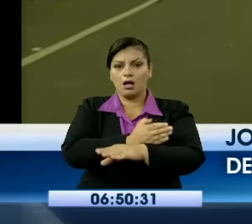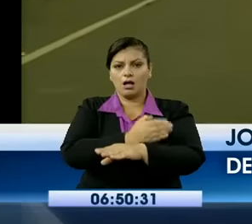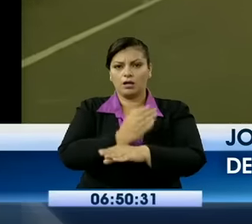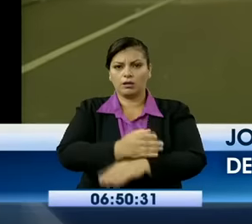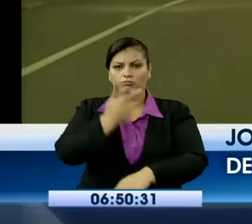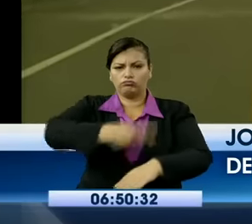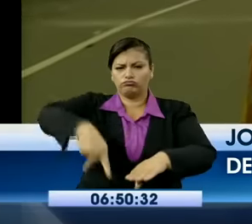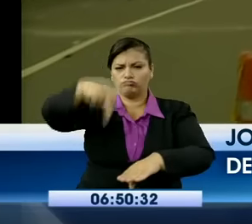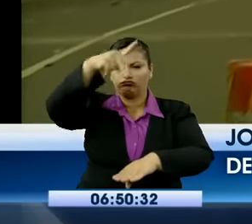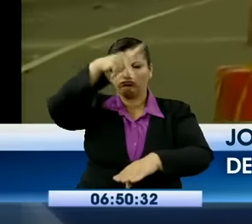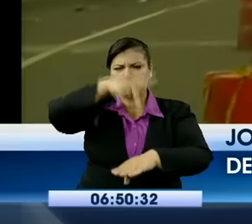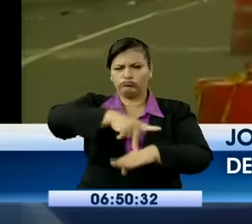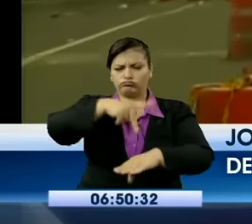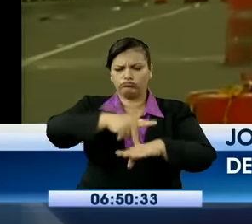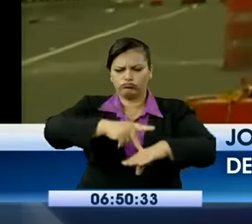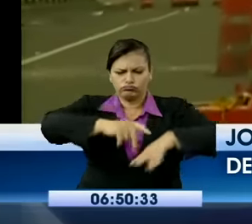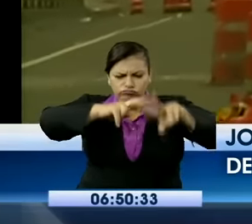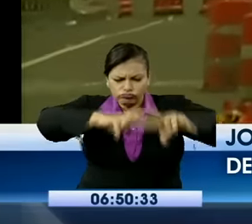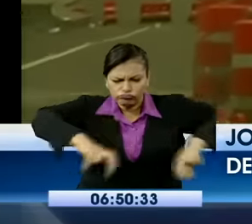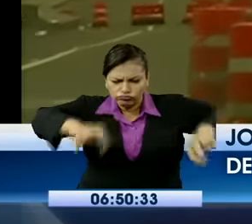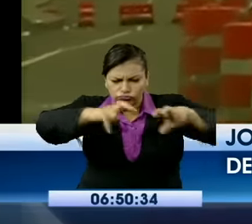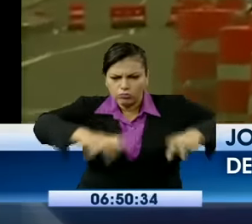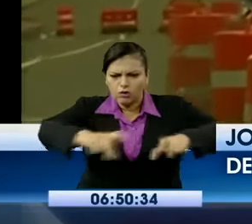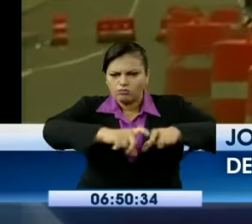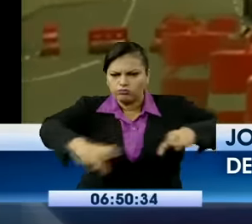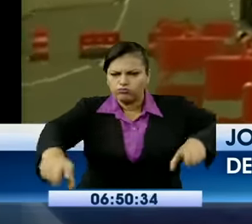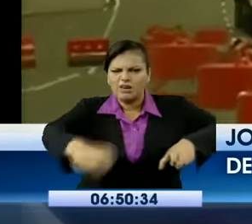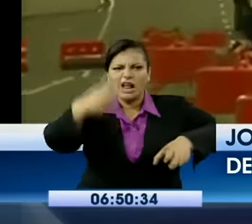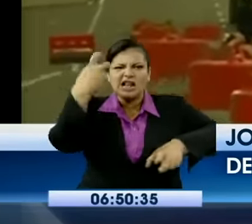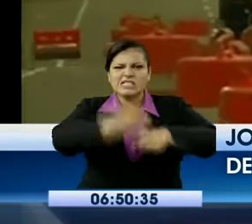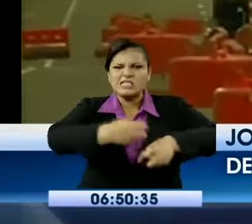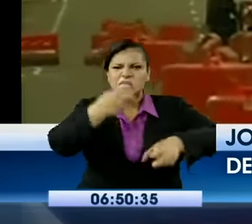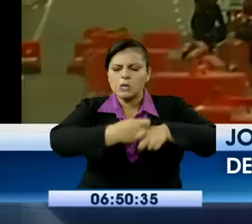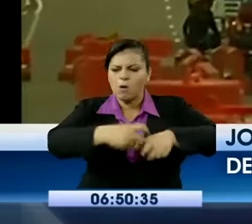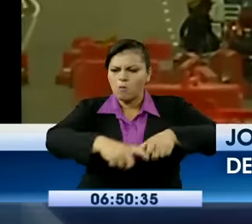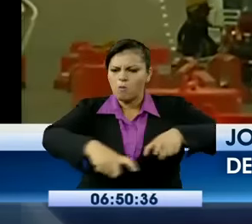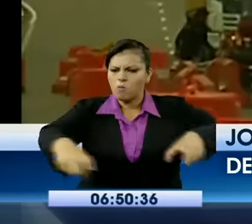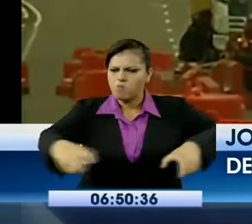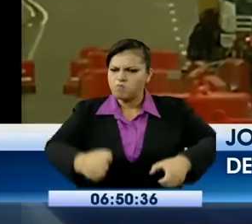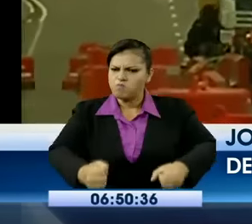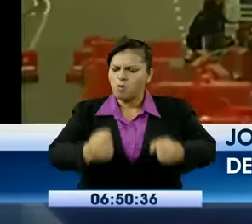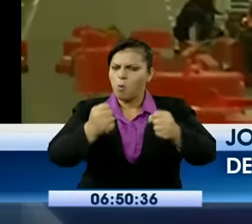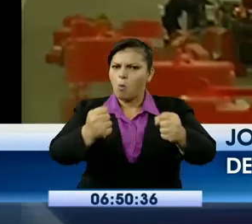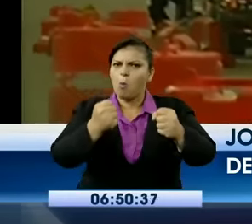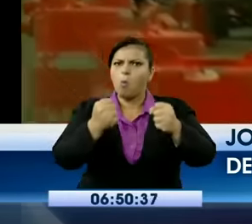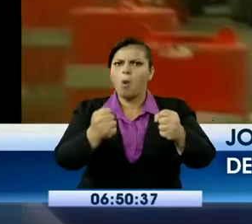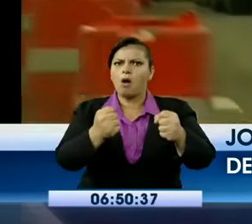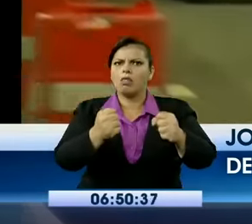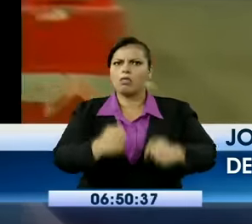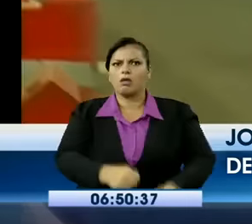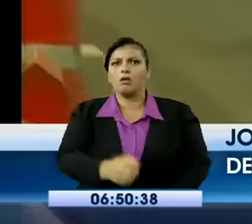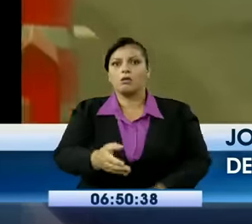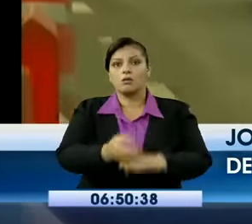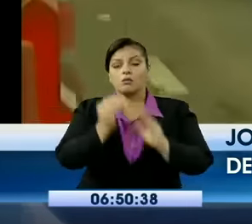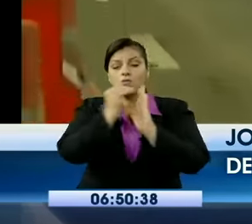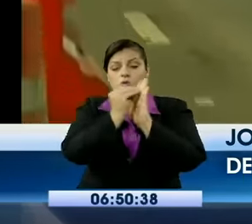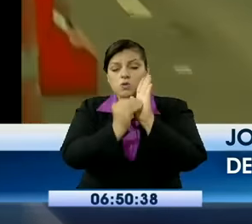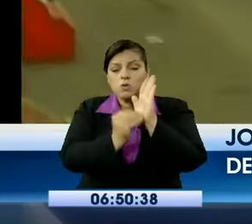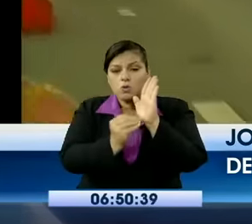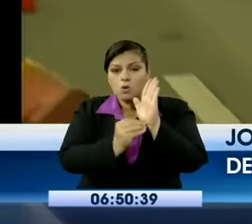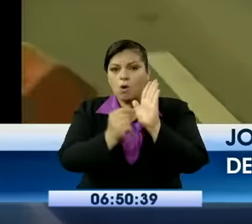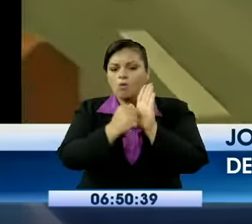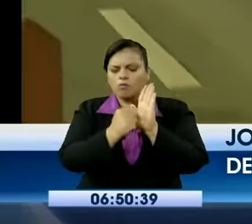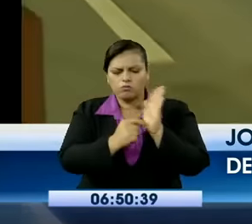especializados, donde se comprobó que los soportes están garantizados y cumplen con las normas que deben aplicar para